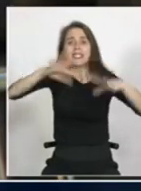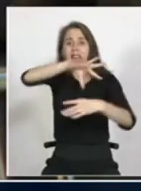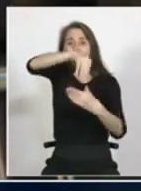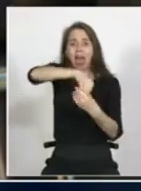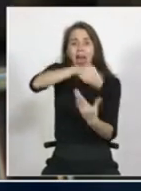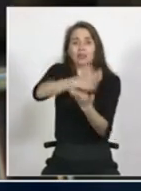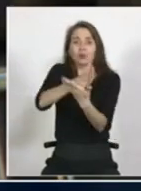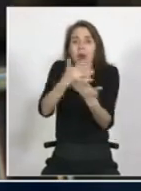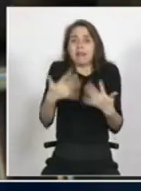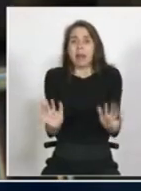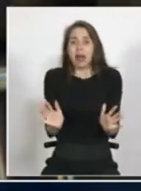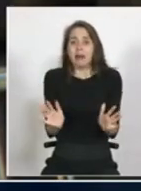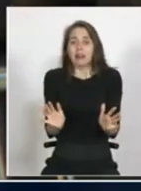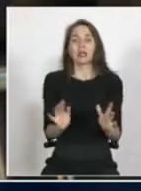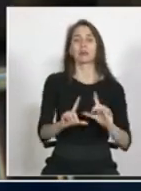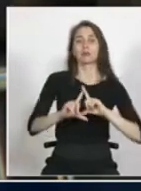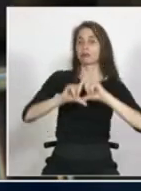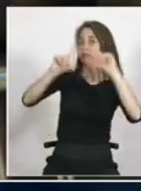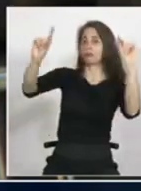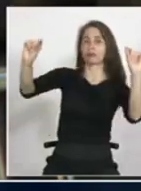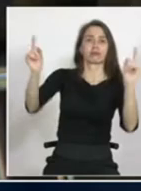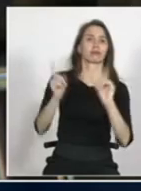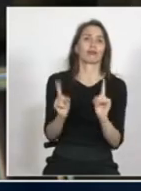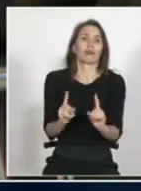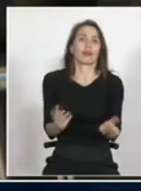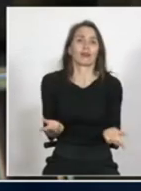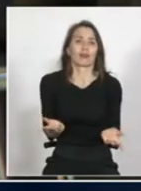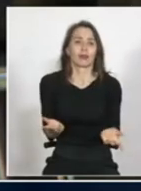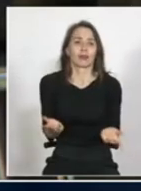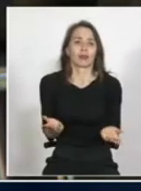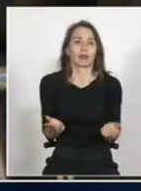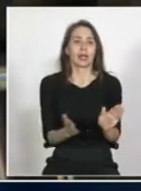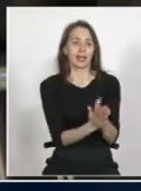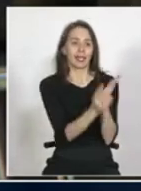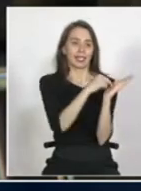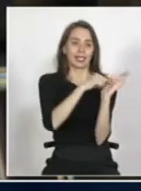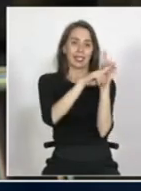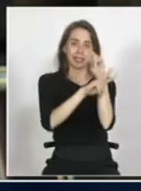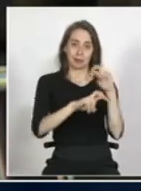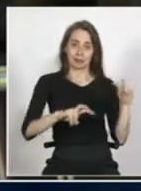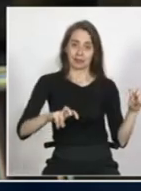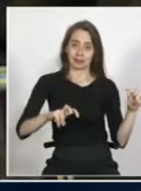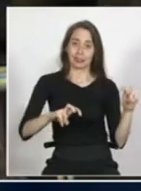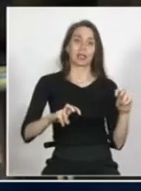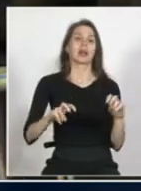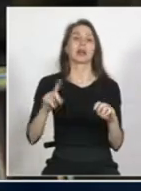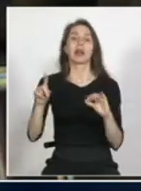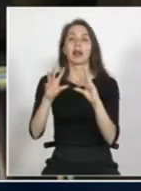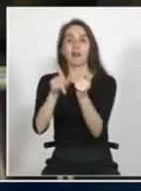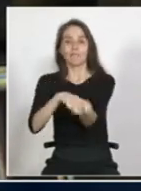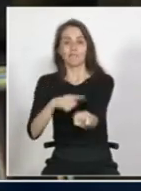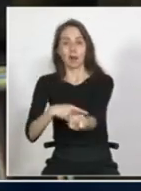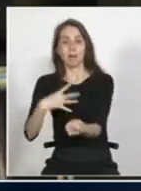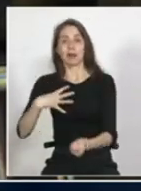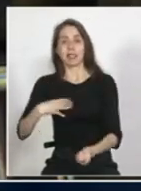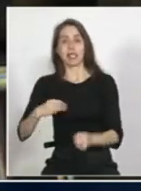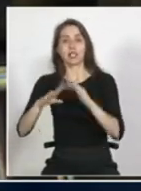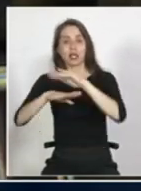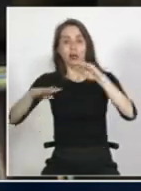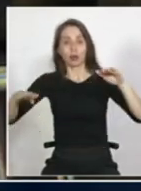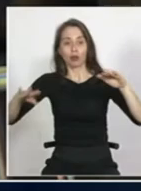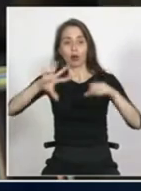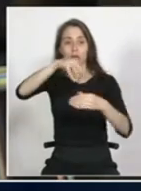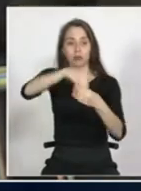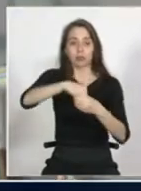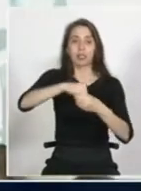colegios? no se van a ir la literatura muestra que cuando las familias ya reunifican a sus hijas e hijos tienen